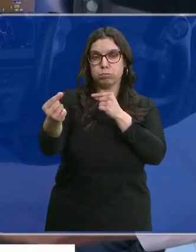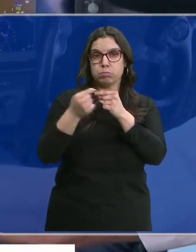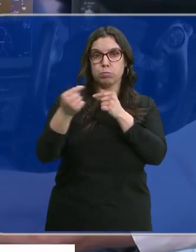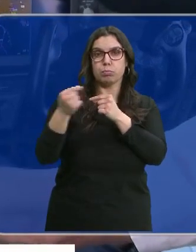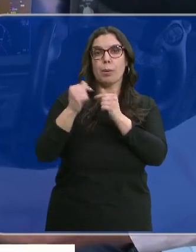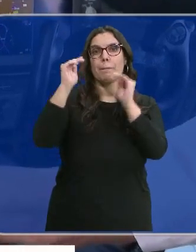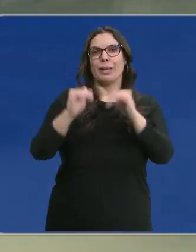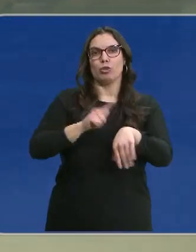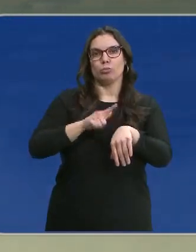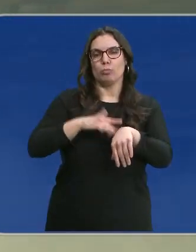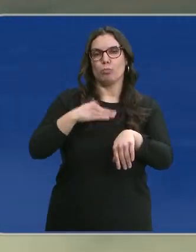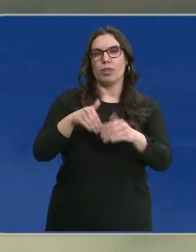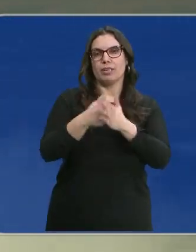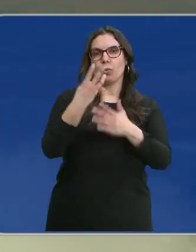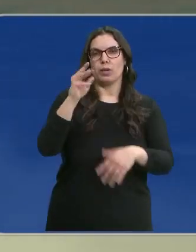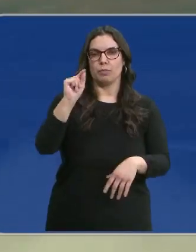en 40 minutos.